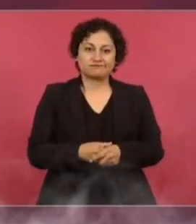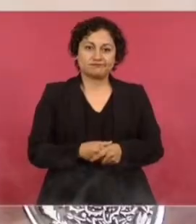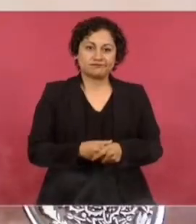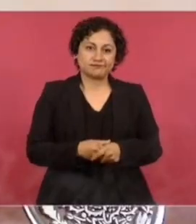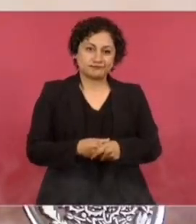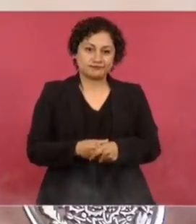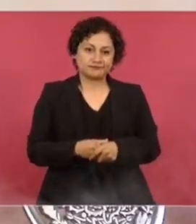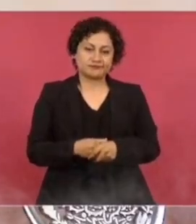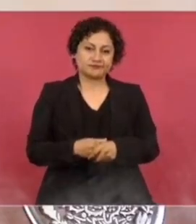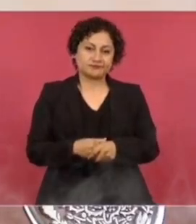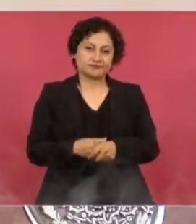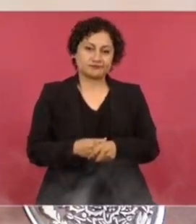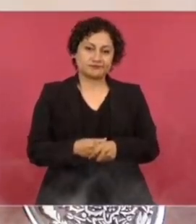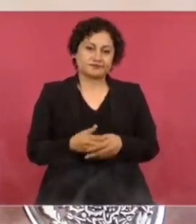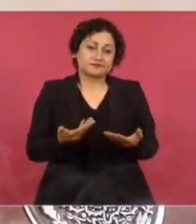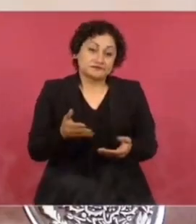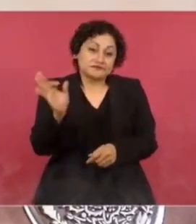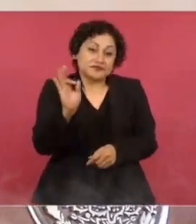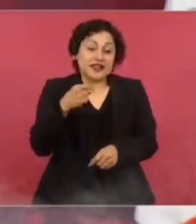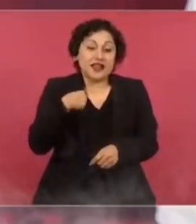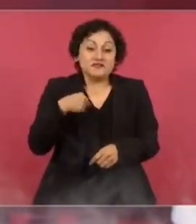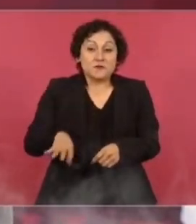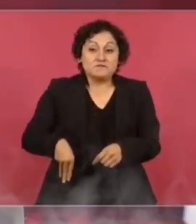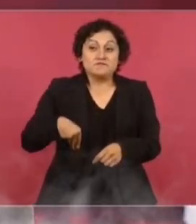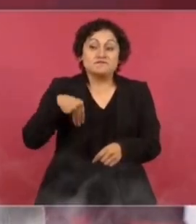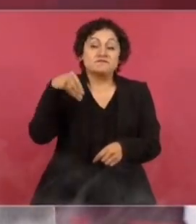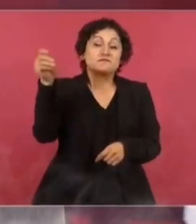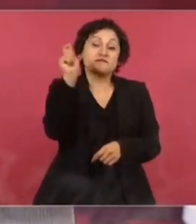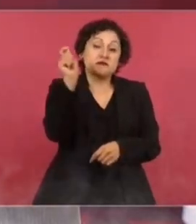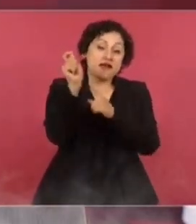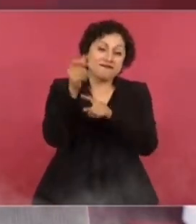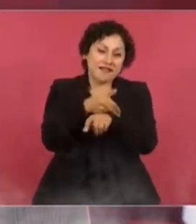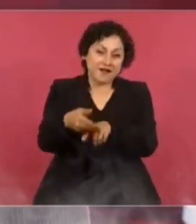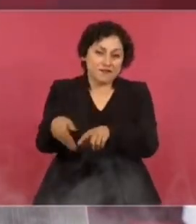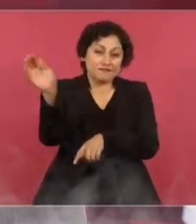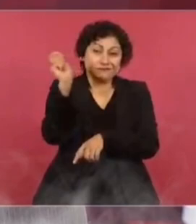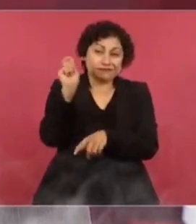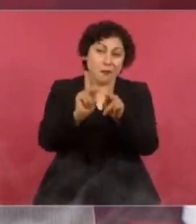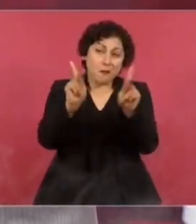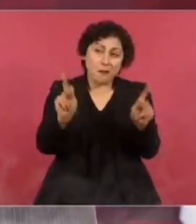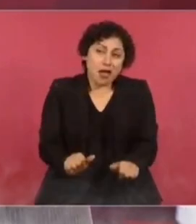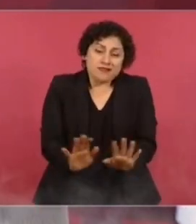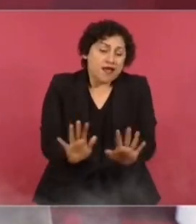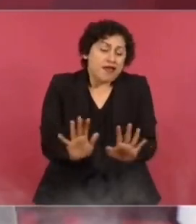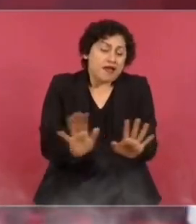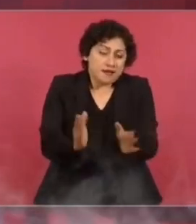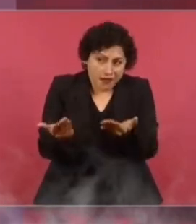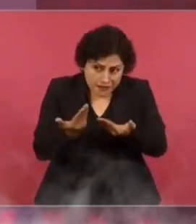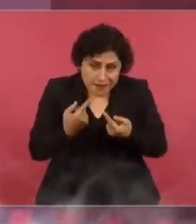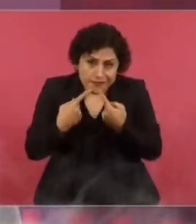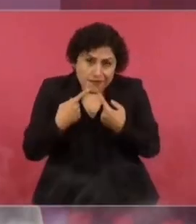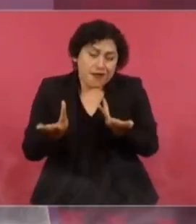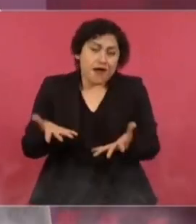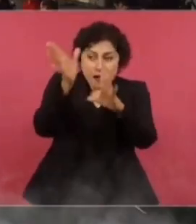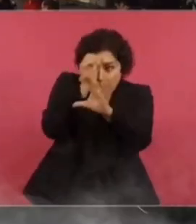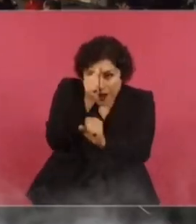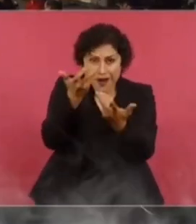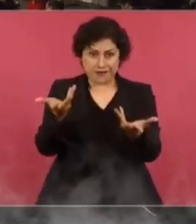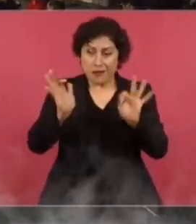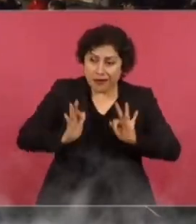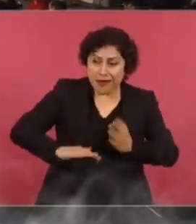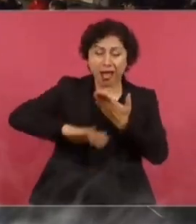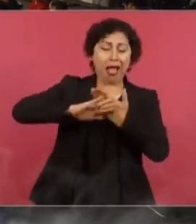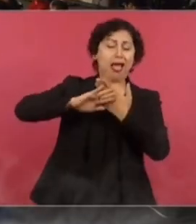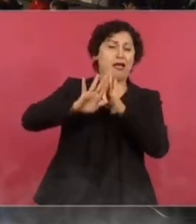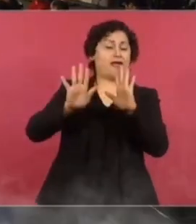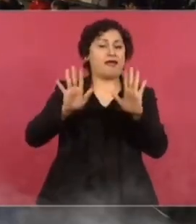tendrían que sacar el pañuelito blanco. Vamos a a negociar. No seas así. ¿Qué quieres?